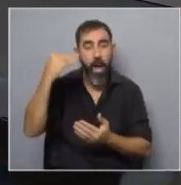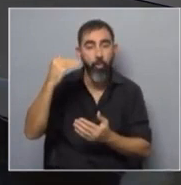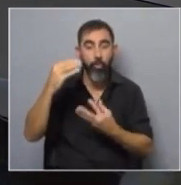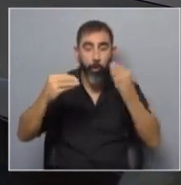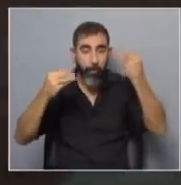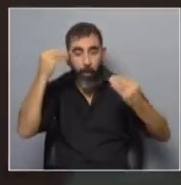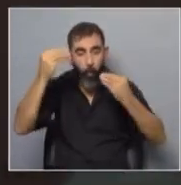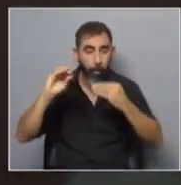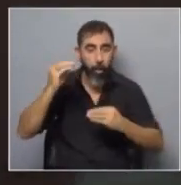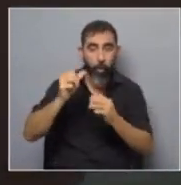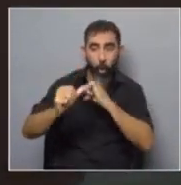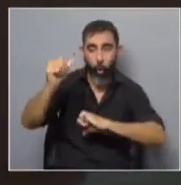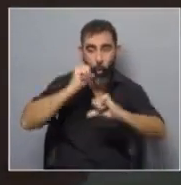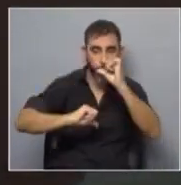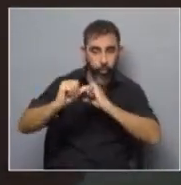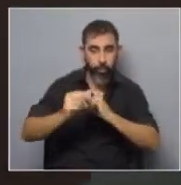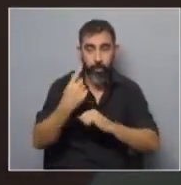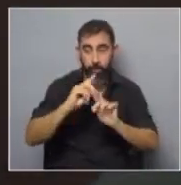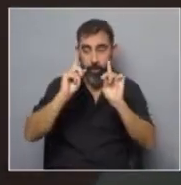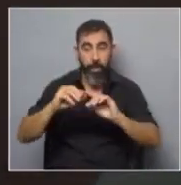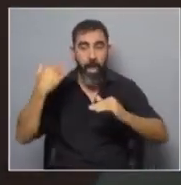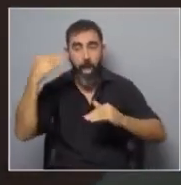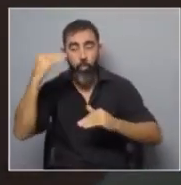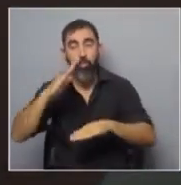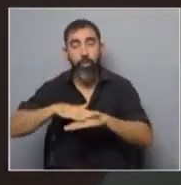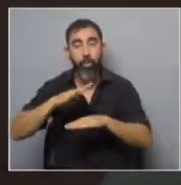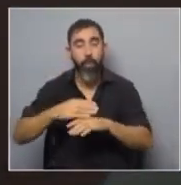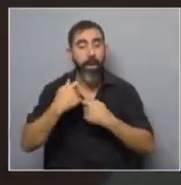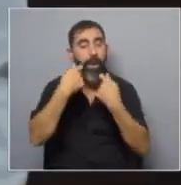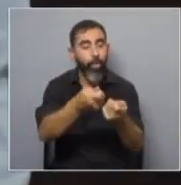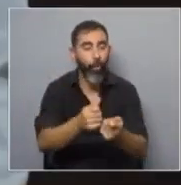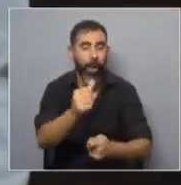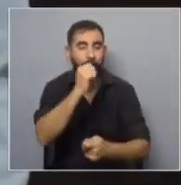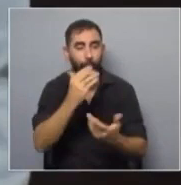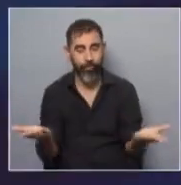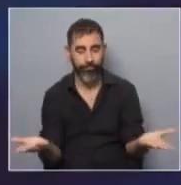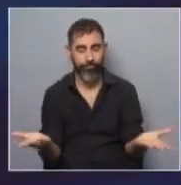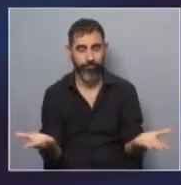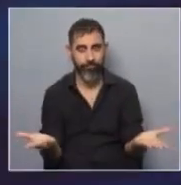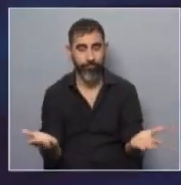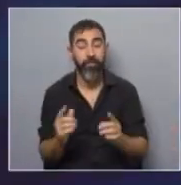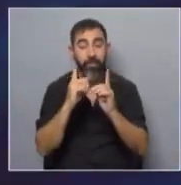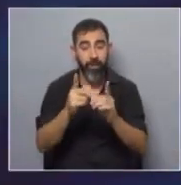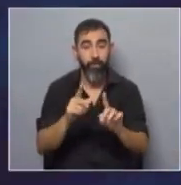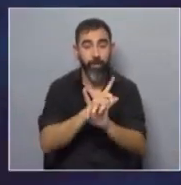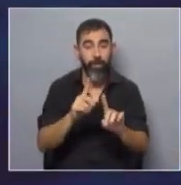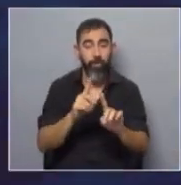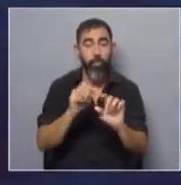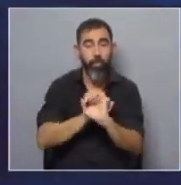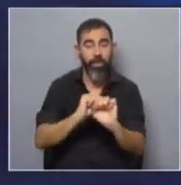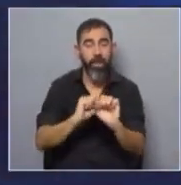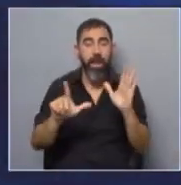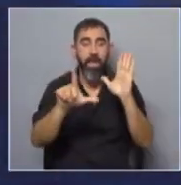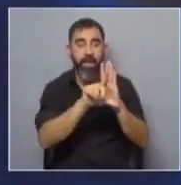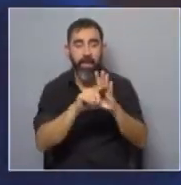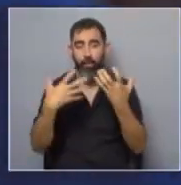preocupados porque los jóvenes consumen, pero a su vez los adultos somos los que le damos el alcohol a los jóvenes. A su vez tampoco estamos demasiado dispuestos a legislar